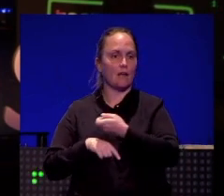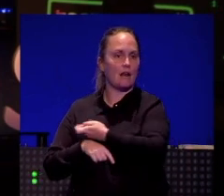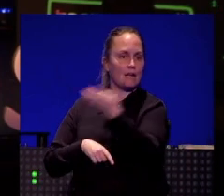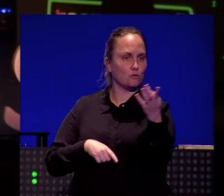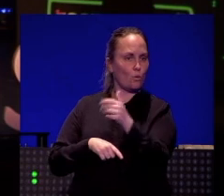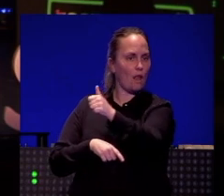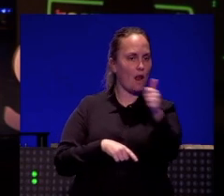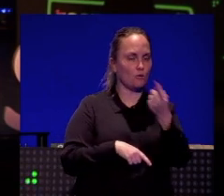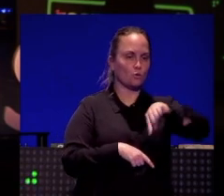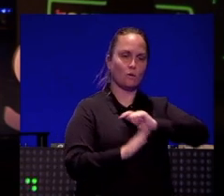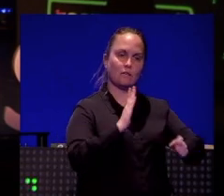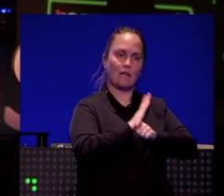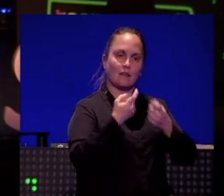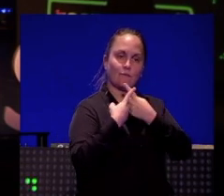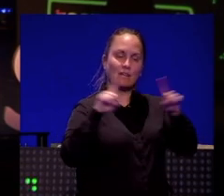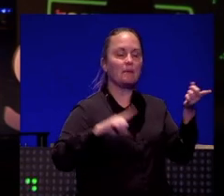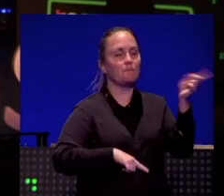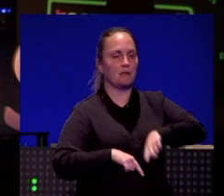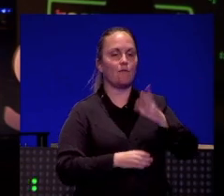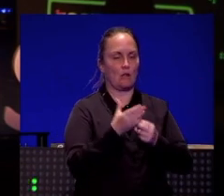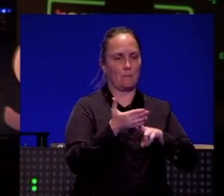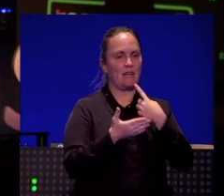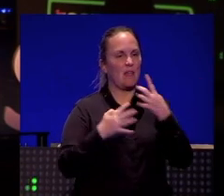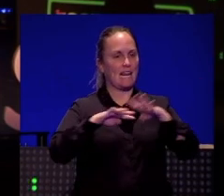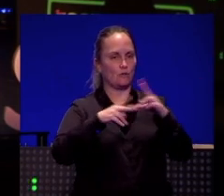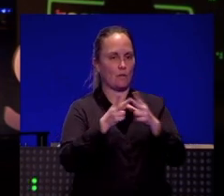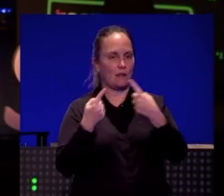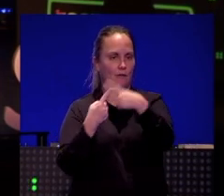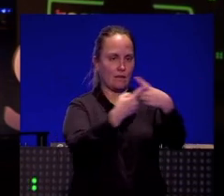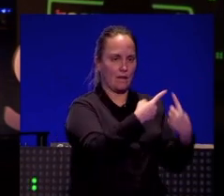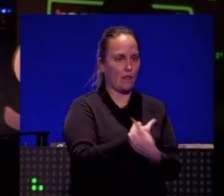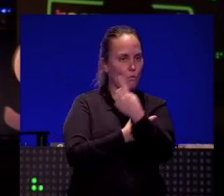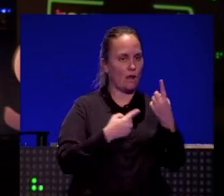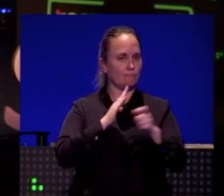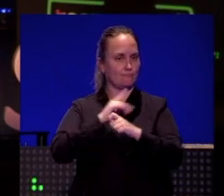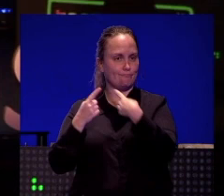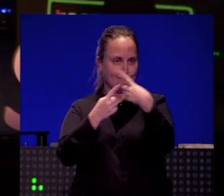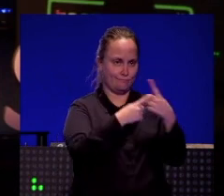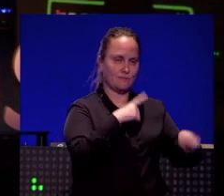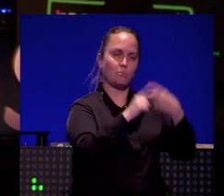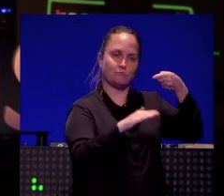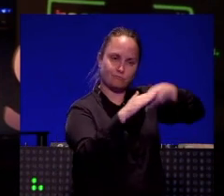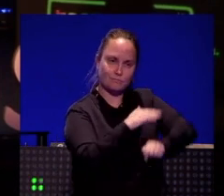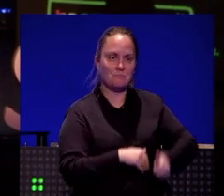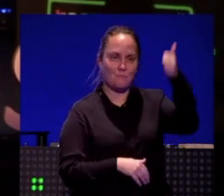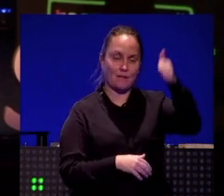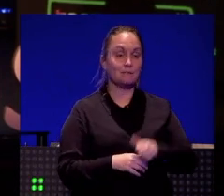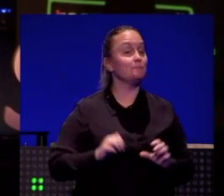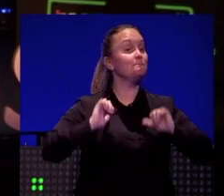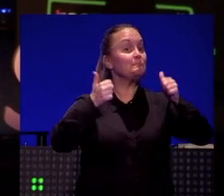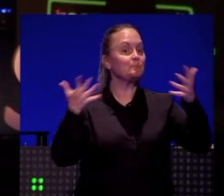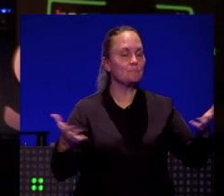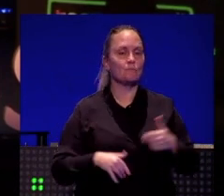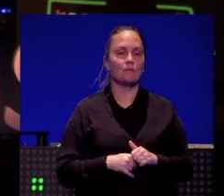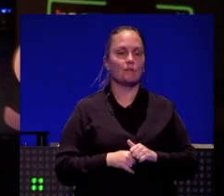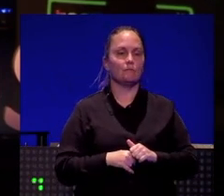red social que ahora os hablaré un poquito más detallada de cada una de ellas. Vamos a empezar con Antena 3 Noticias. Antena